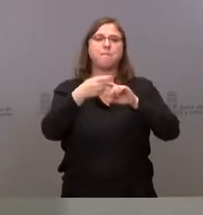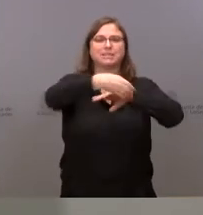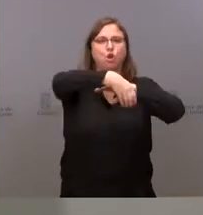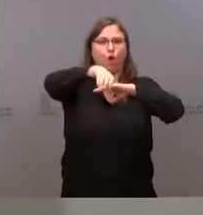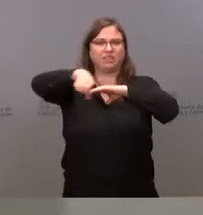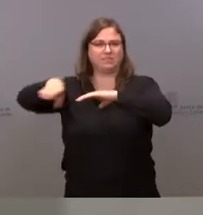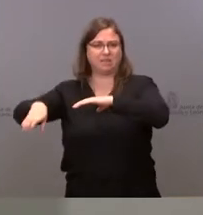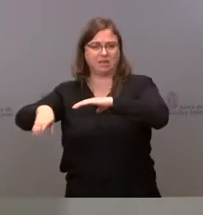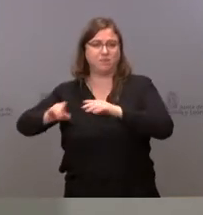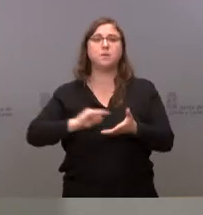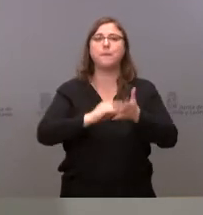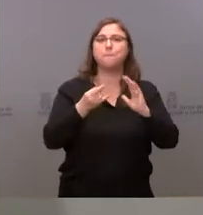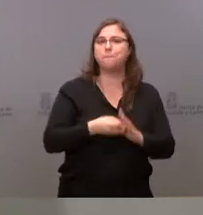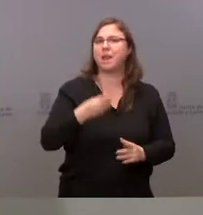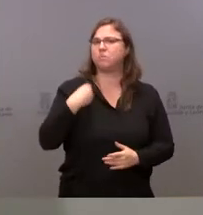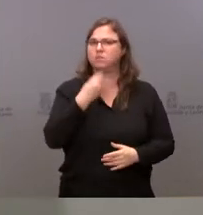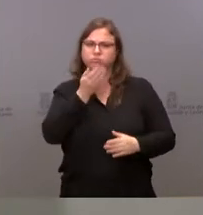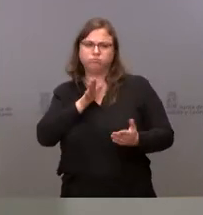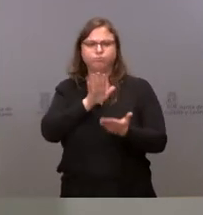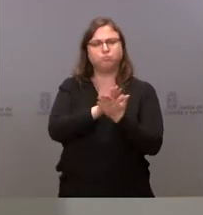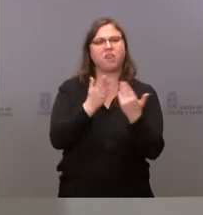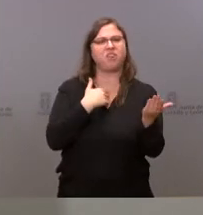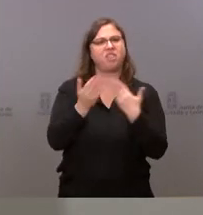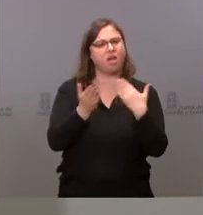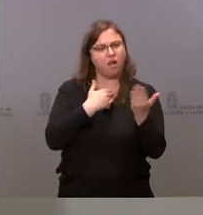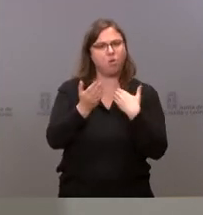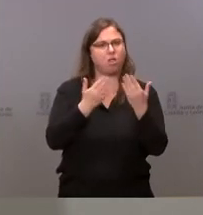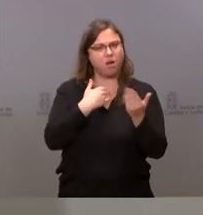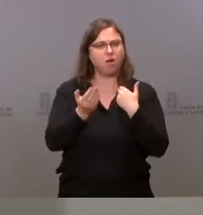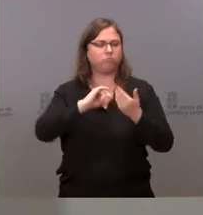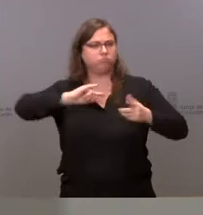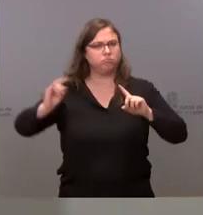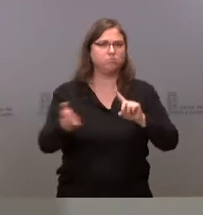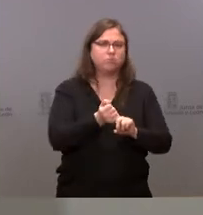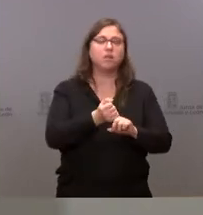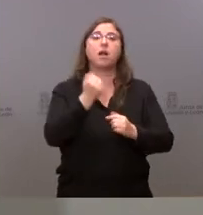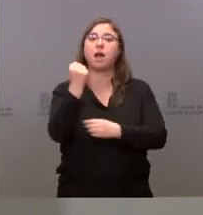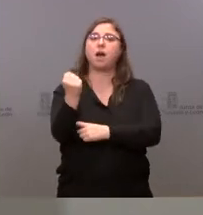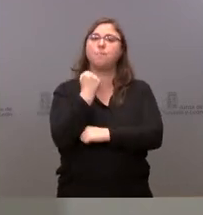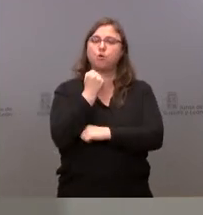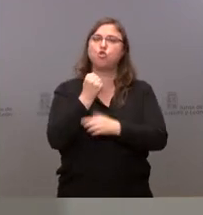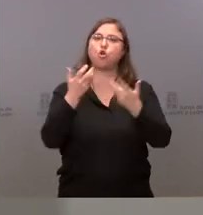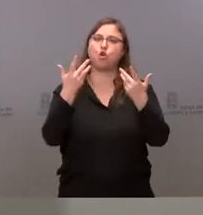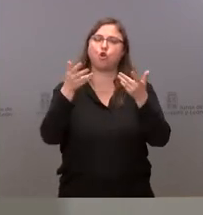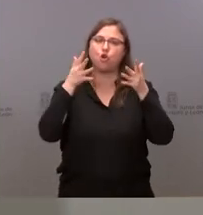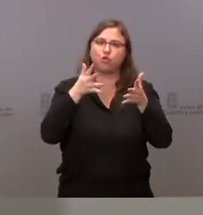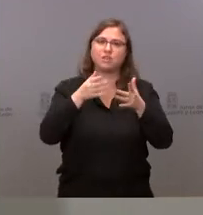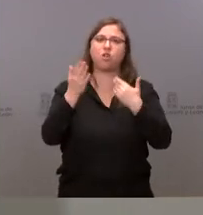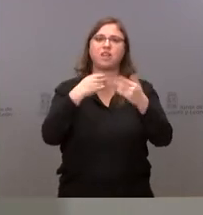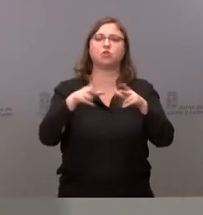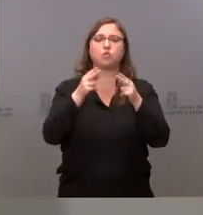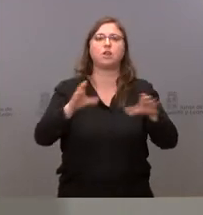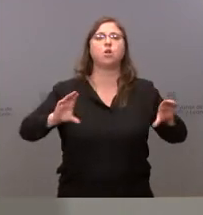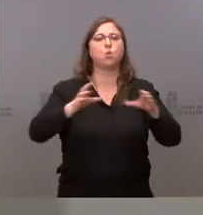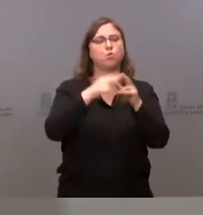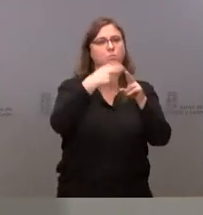El plan ha sido abordado desde el diálogo y contando con el apoyo del Consejo del Diálogo Social, de los grupos parlamentarios de las